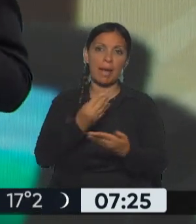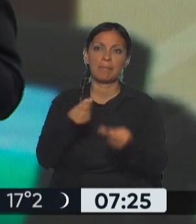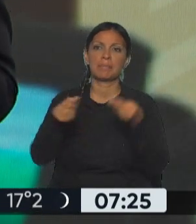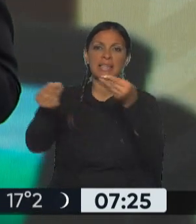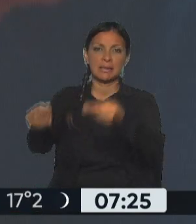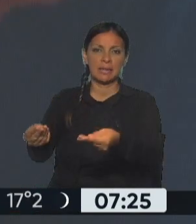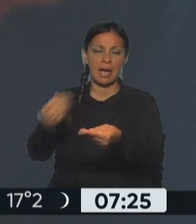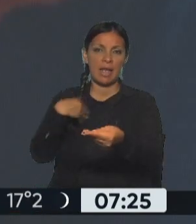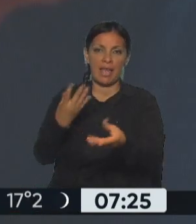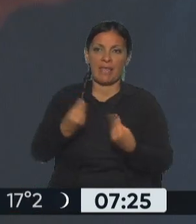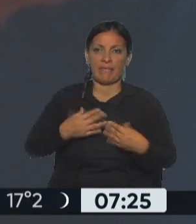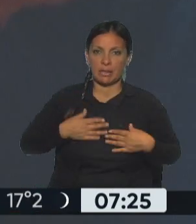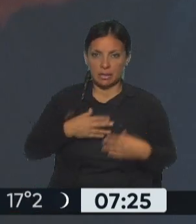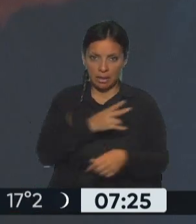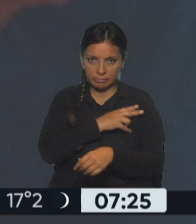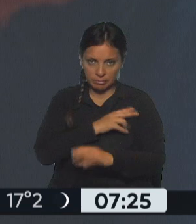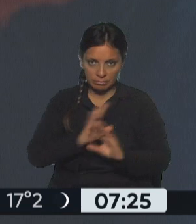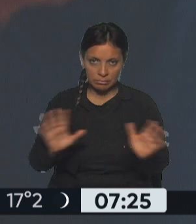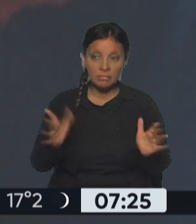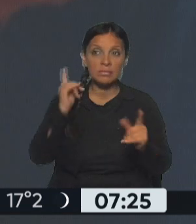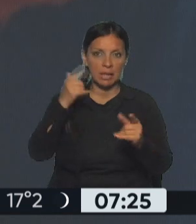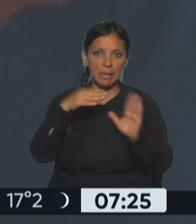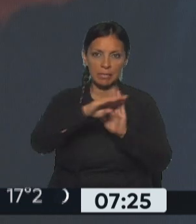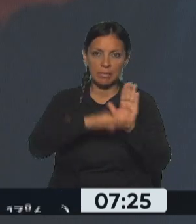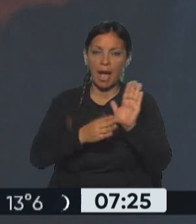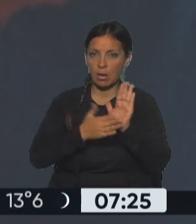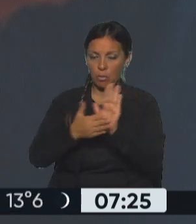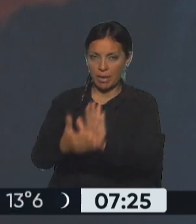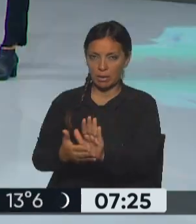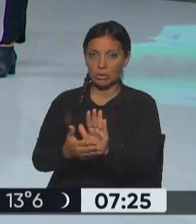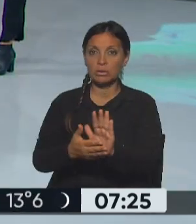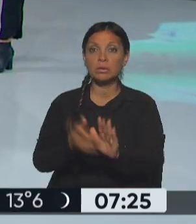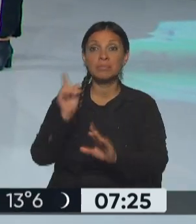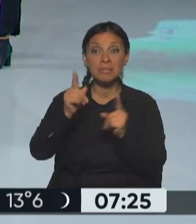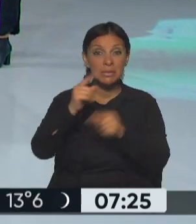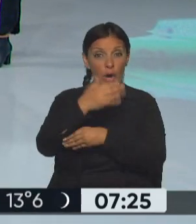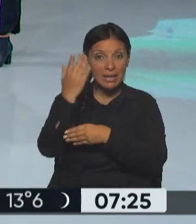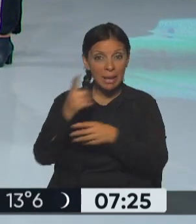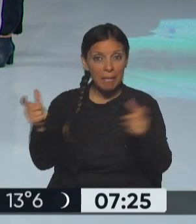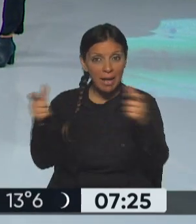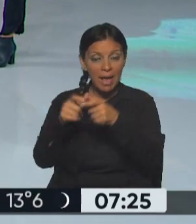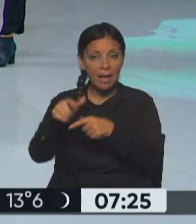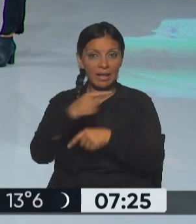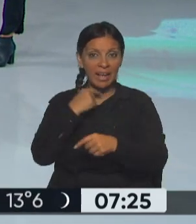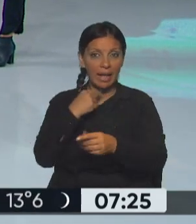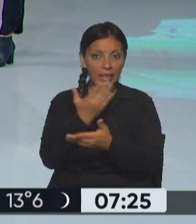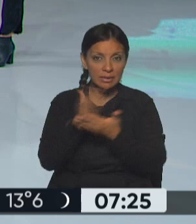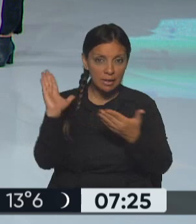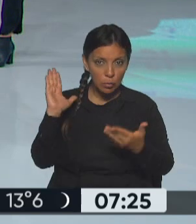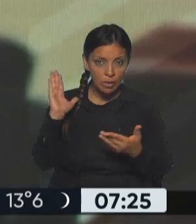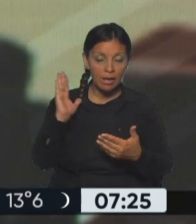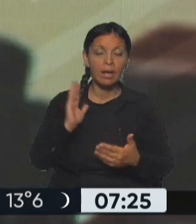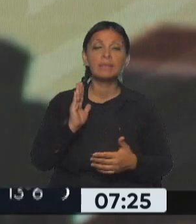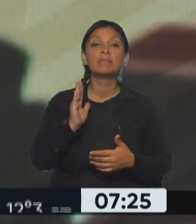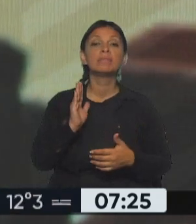Claro, tiene posibilidad de ofrecer sus argumentos frente a la Asamblea. ¿Asamblea qué? Quería destituirla, ¿no? Claro, bueno, esa es en